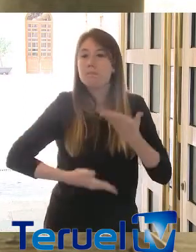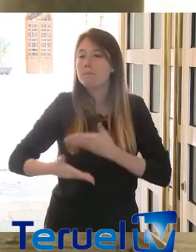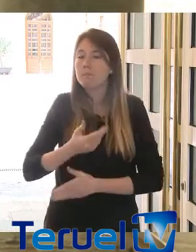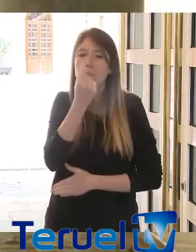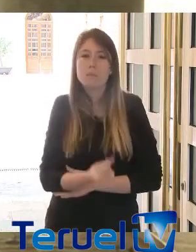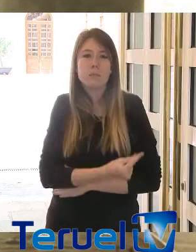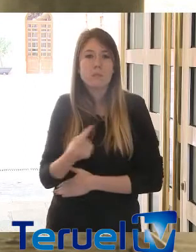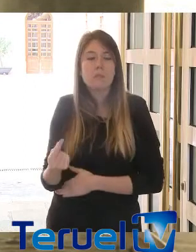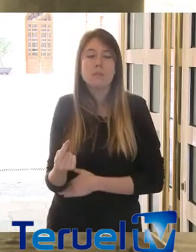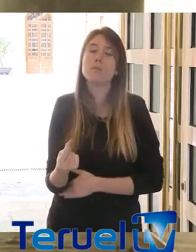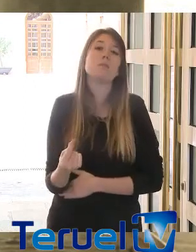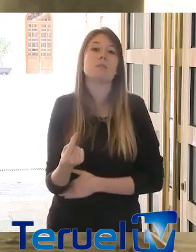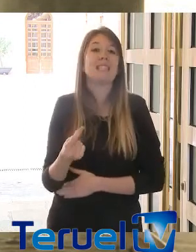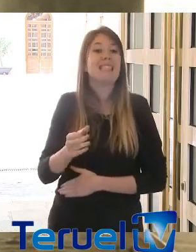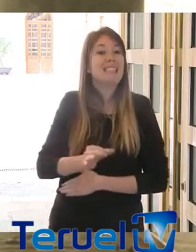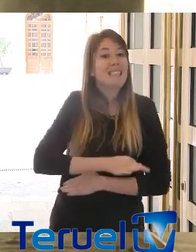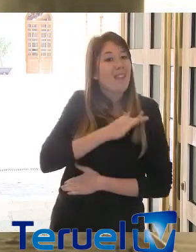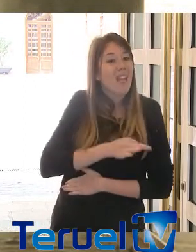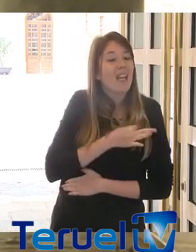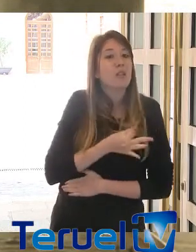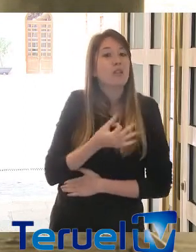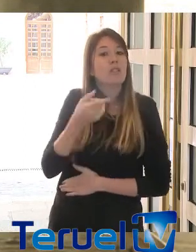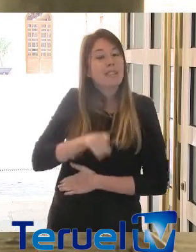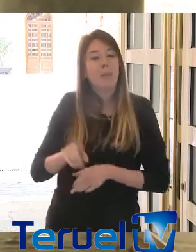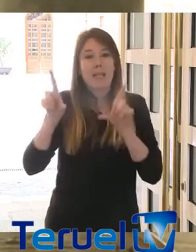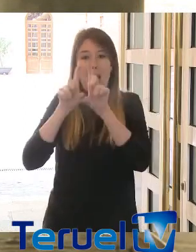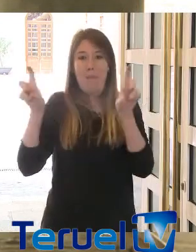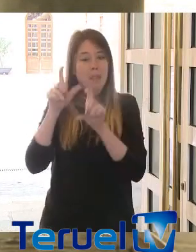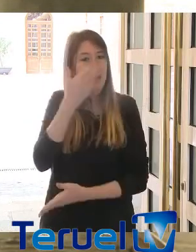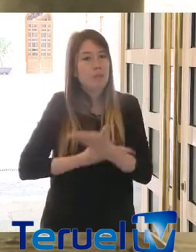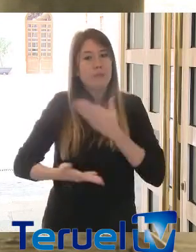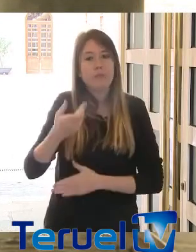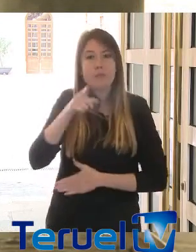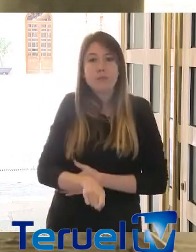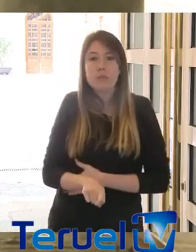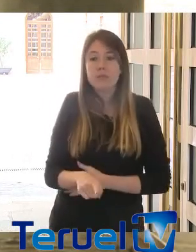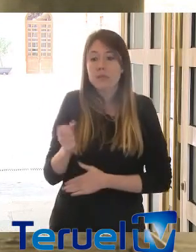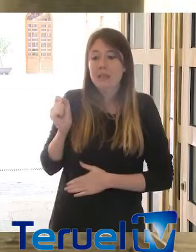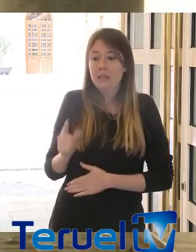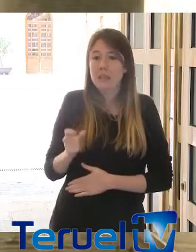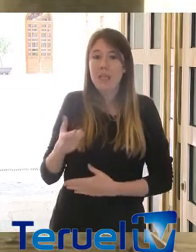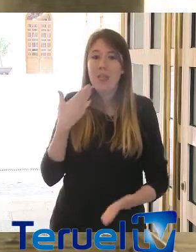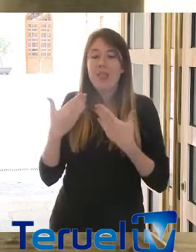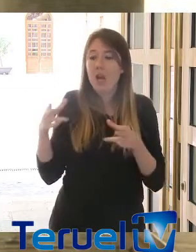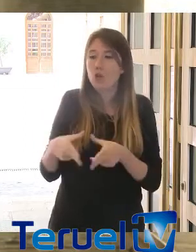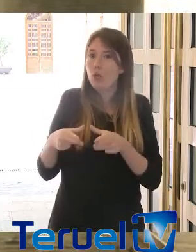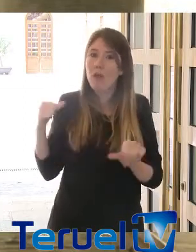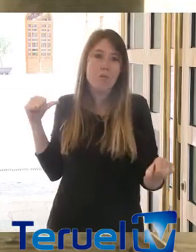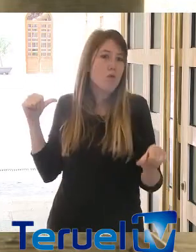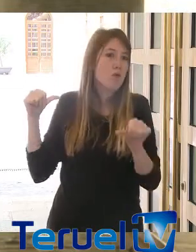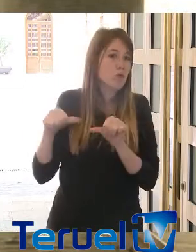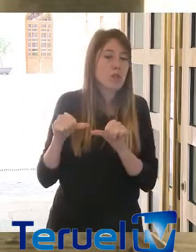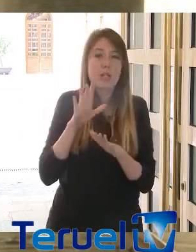proactiva entre sindicatos y empresarios que, habituados a ejercer el diálogo social durante muchos años,